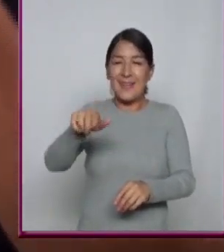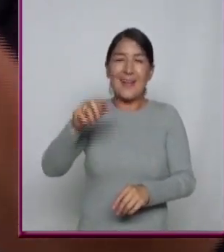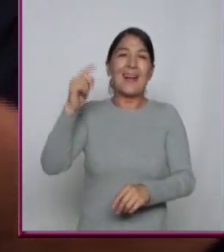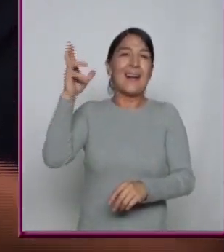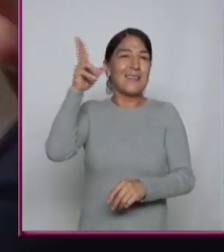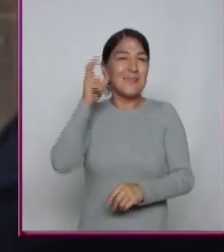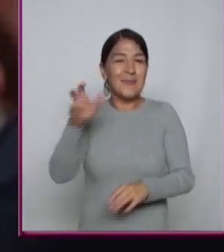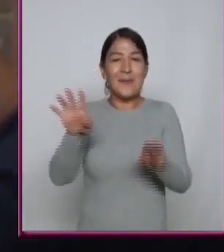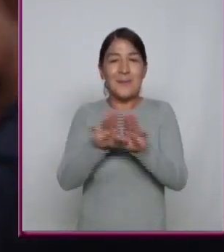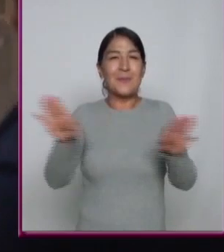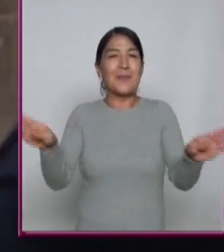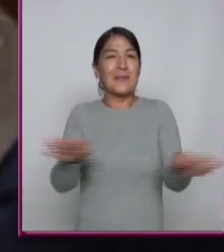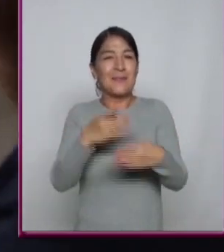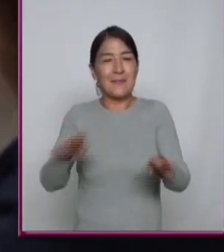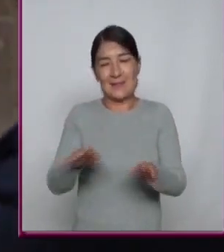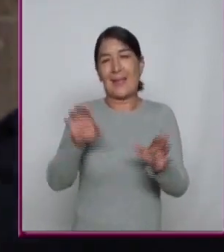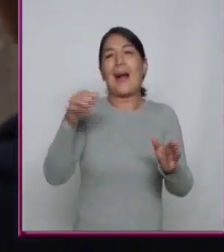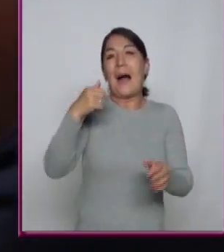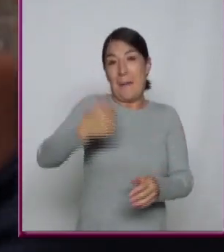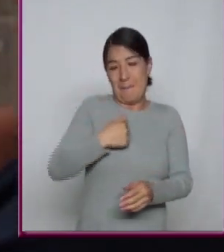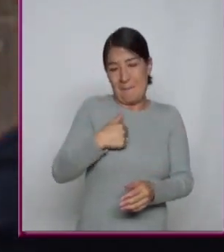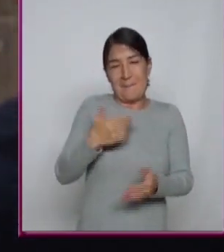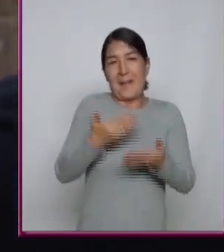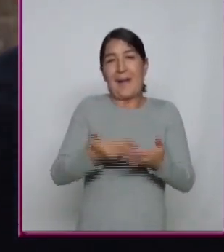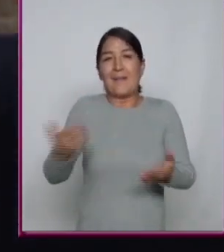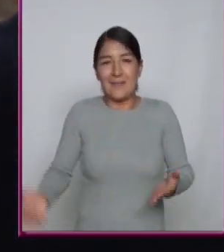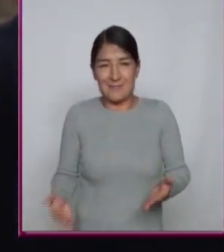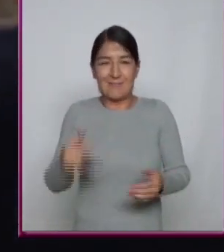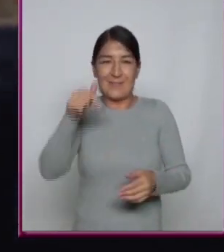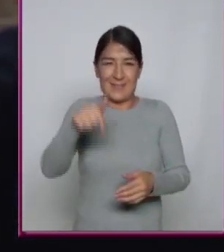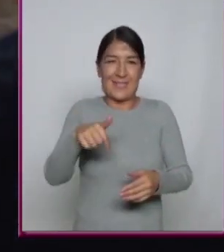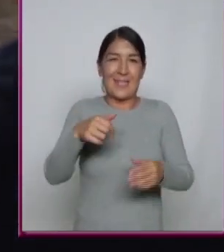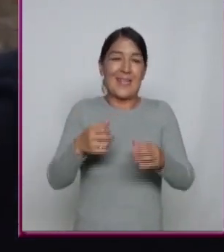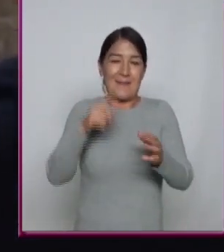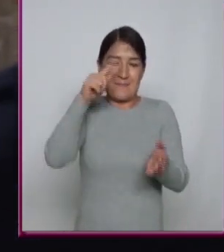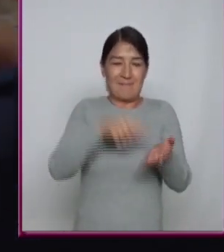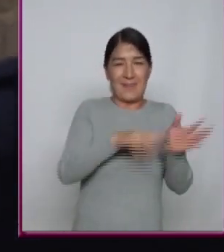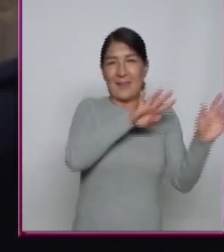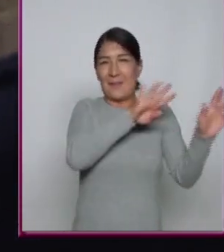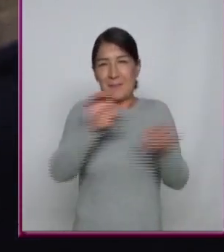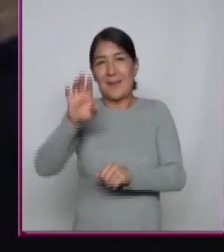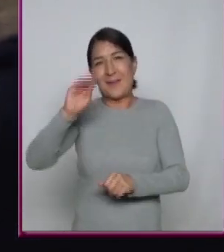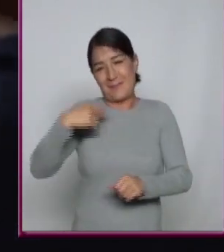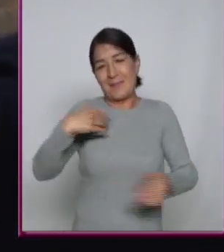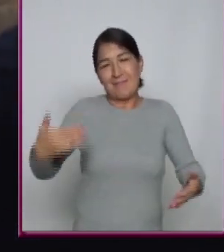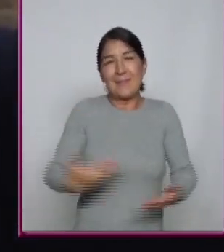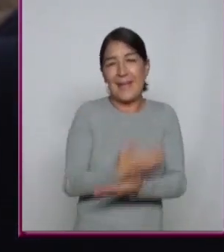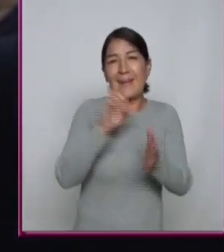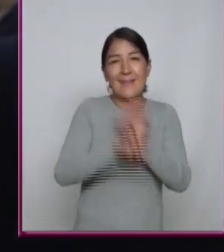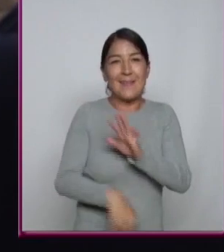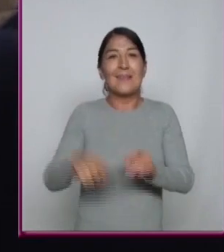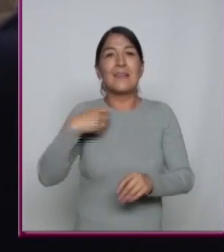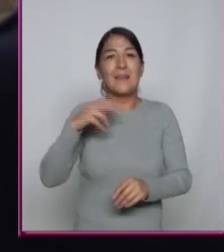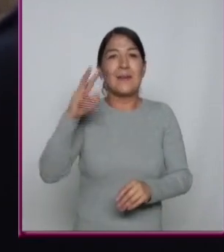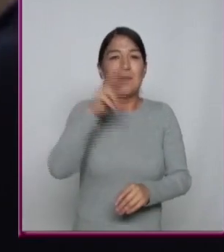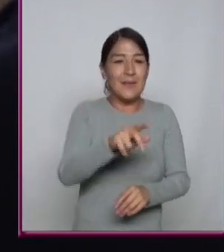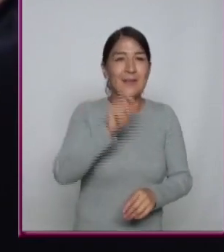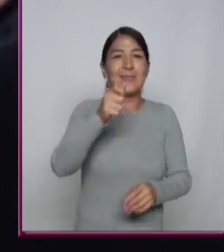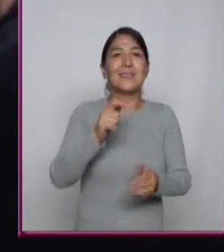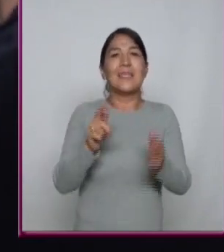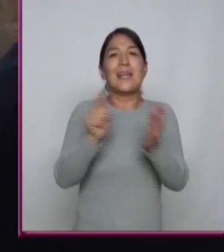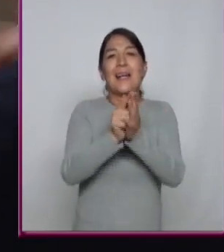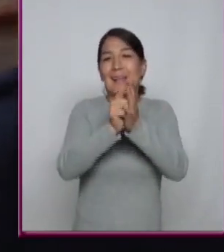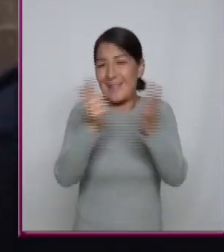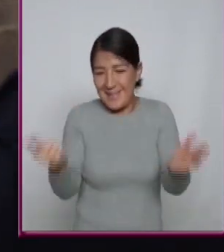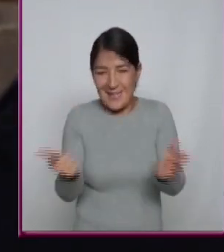música Antes nosotros que somos más De los tiempos de los noventas y ochentas Pues era ver el librito De la